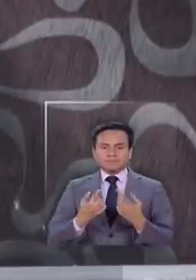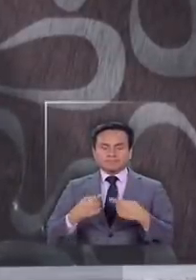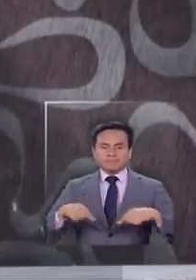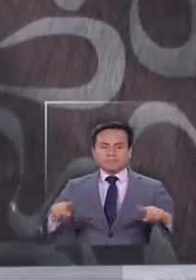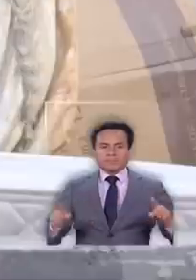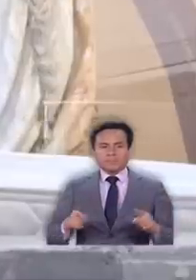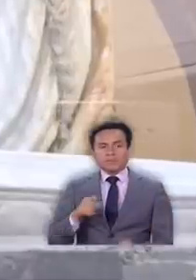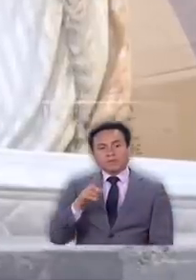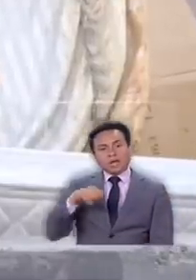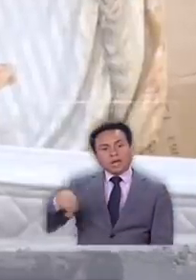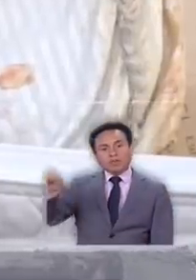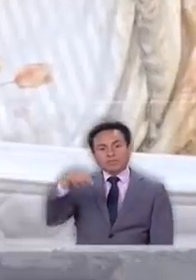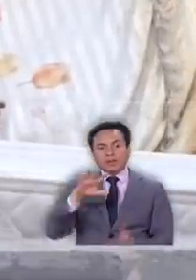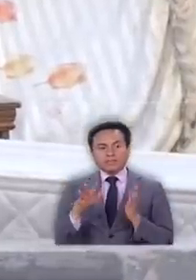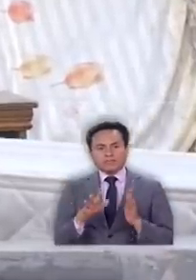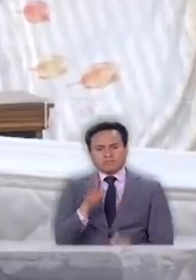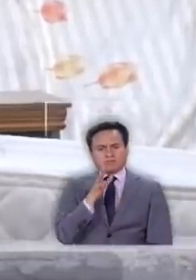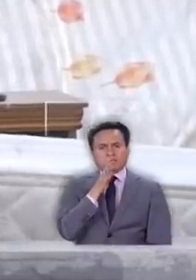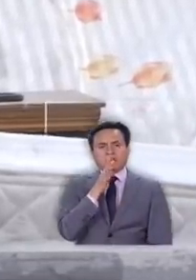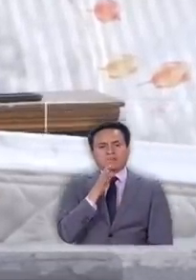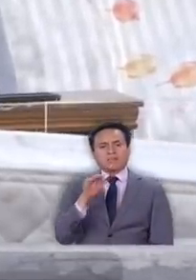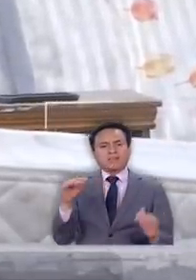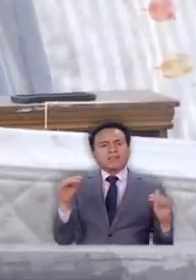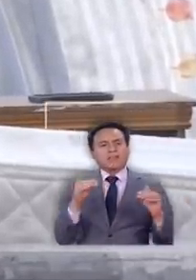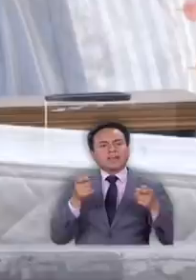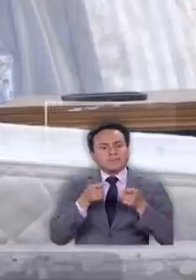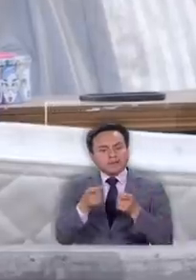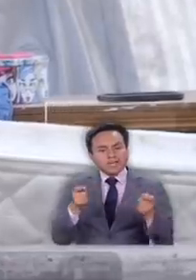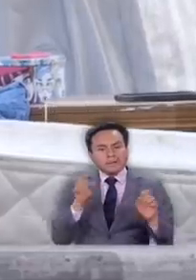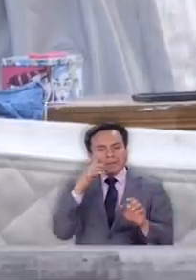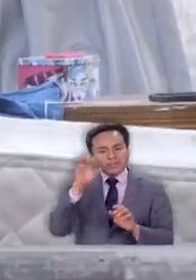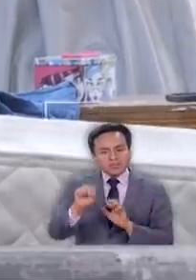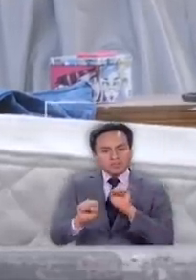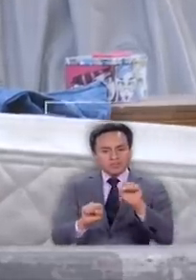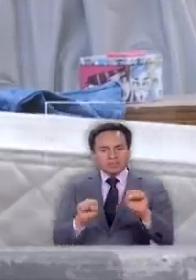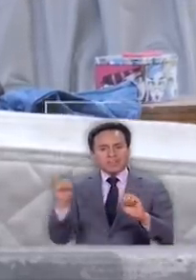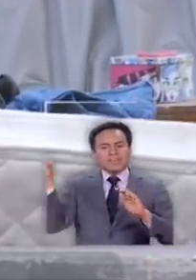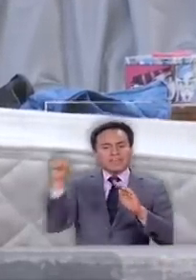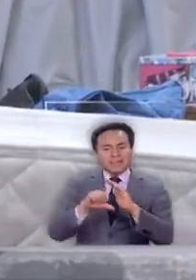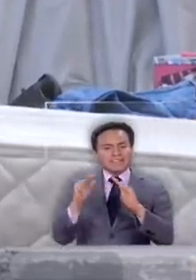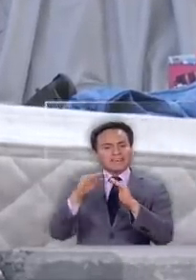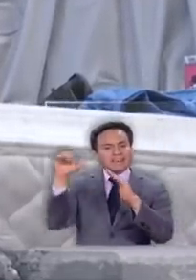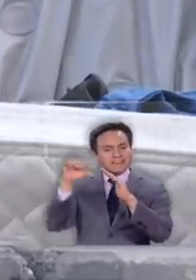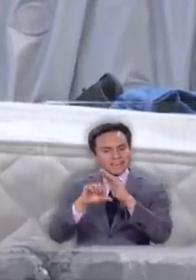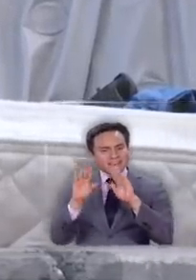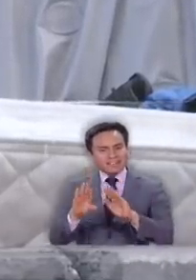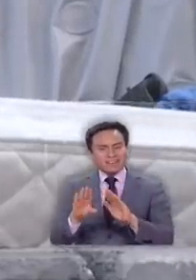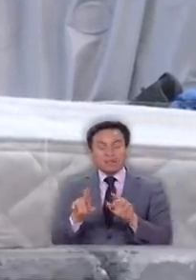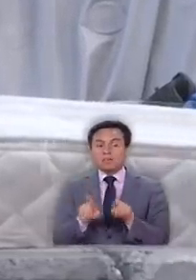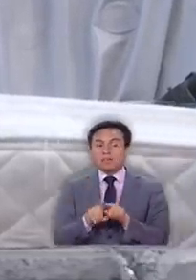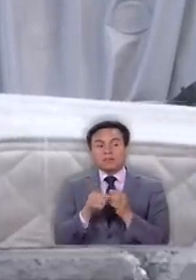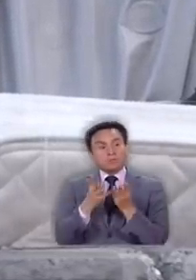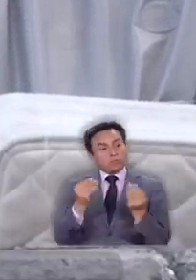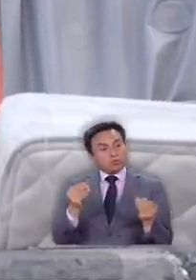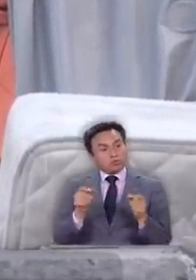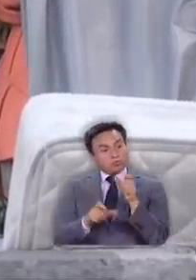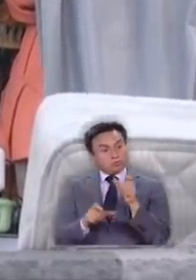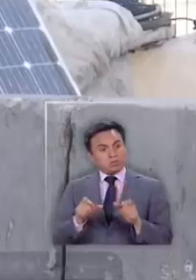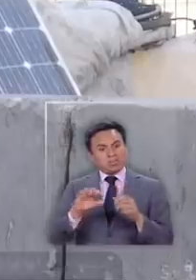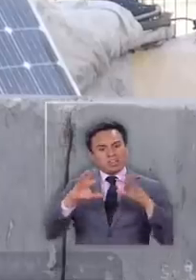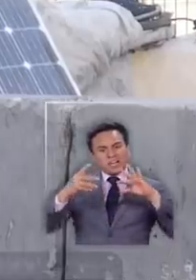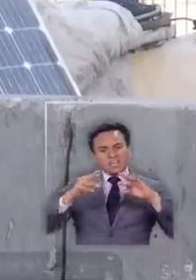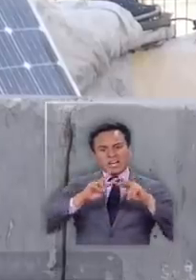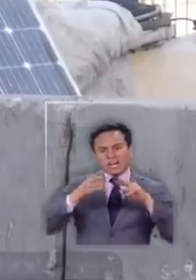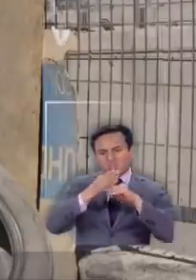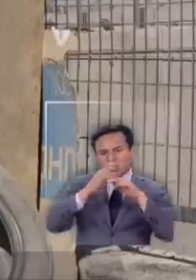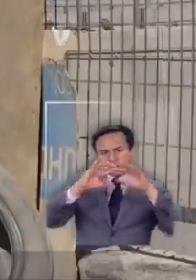para ellos parece una ironía que el eje de la campaña de prevención sea quedarse en la casa para muchos este montón de latas